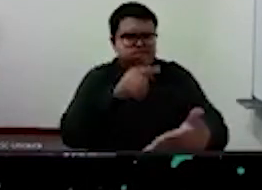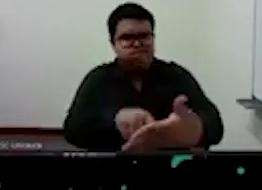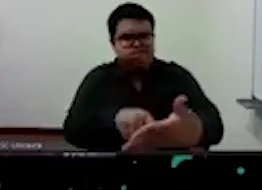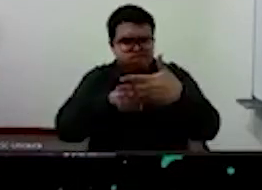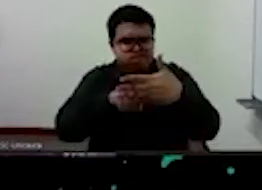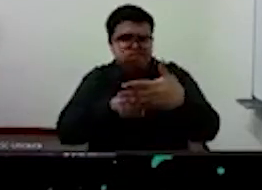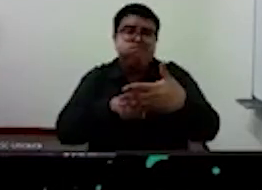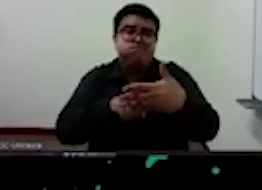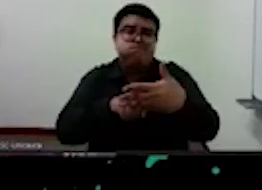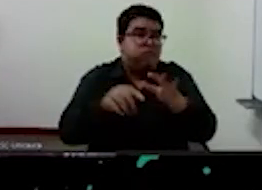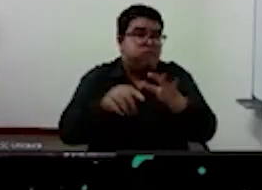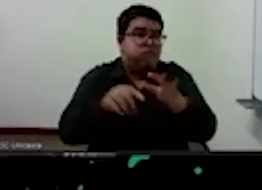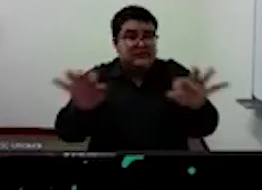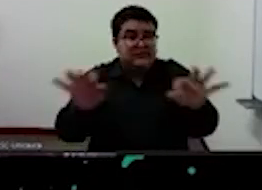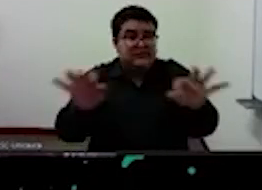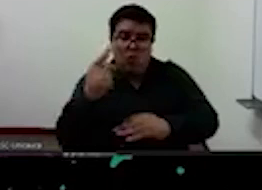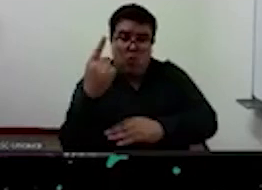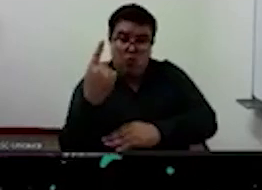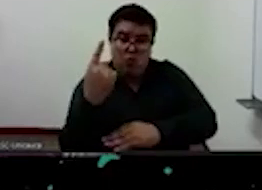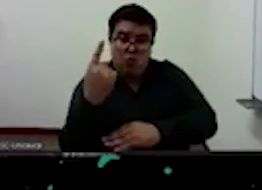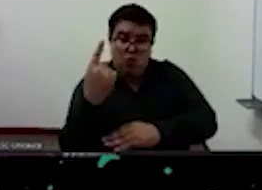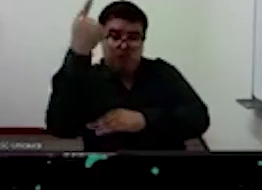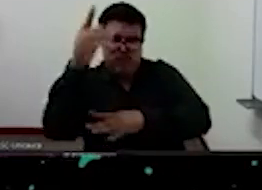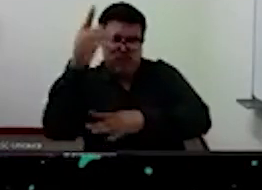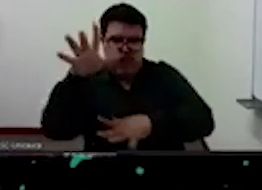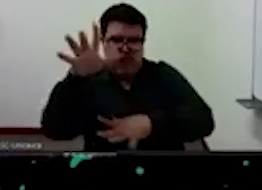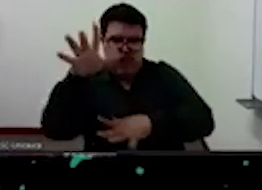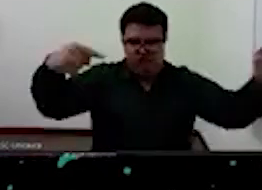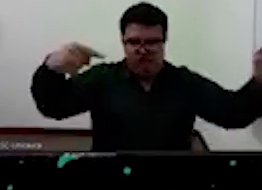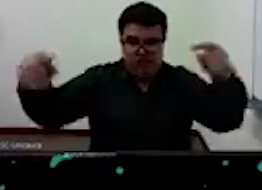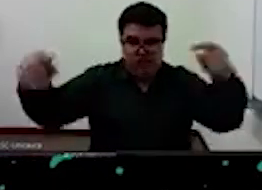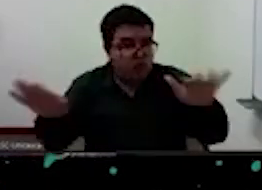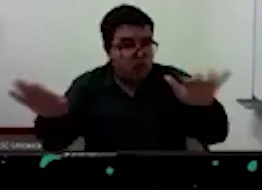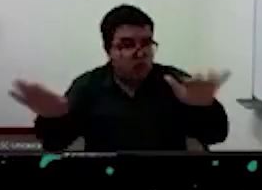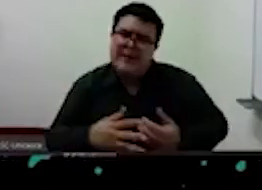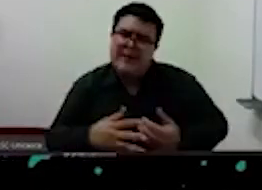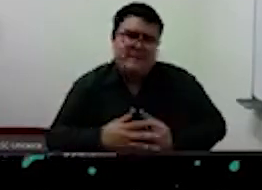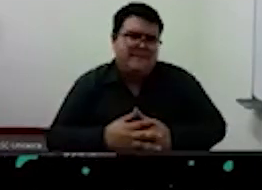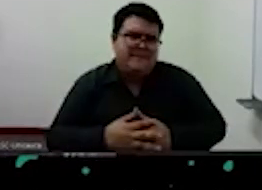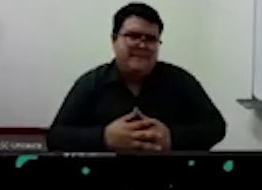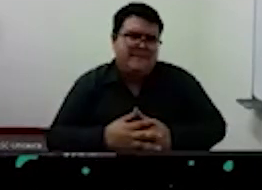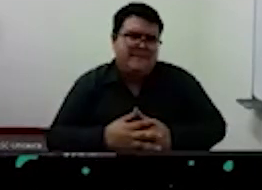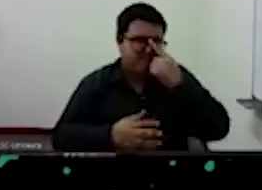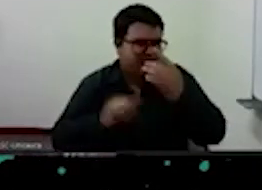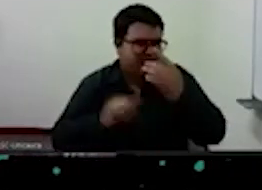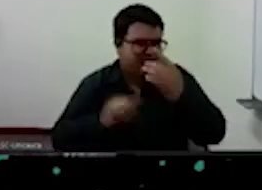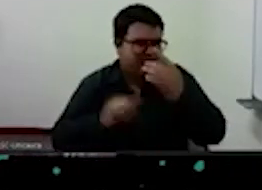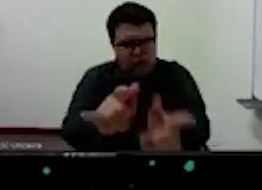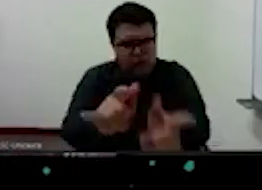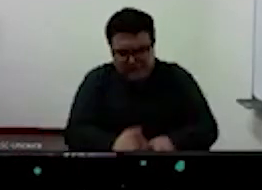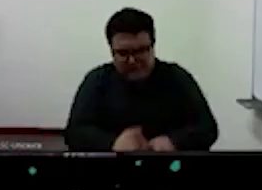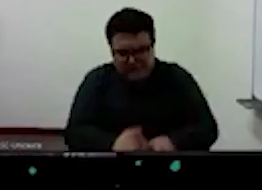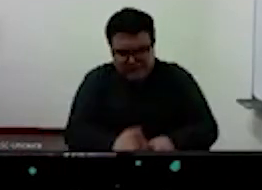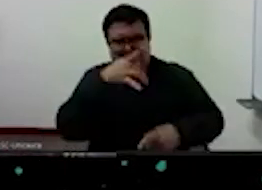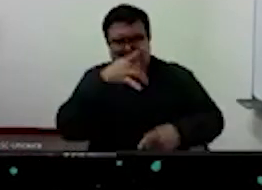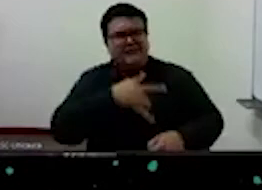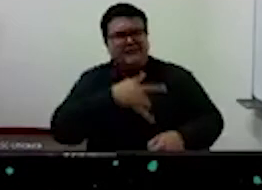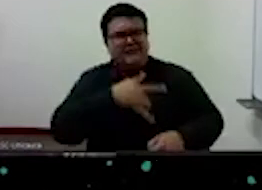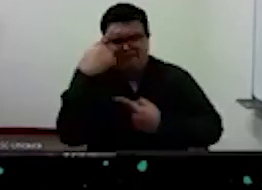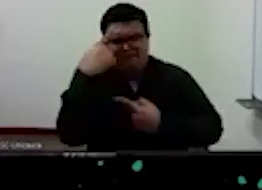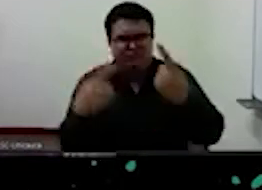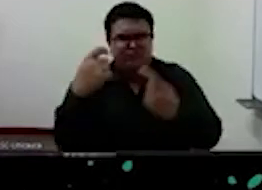cuestión geopolítica y militar es en mi sentido es antes de nada una cuestión